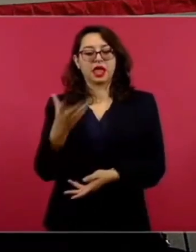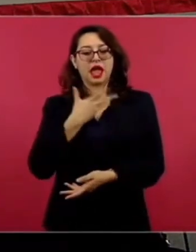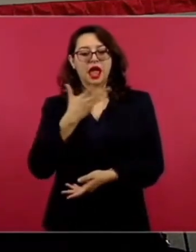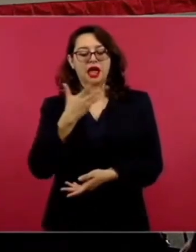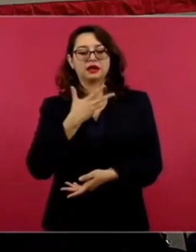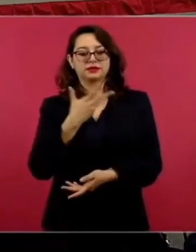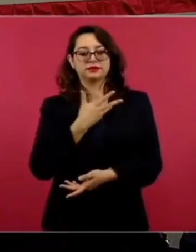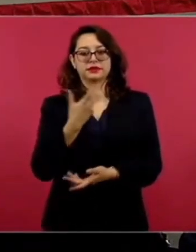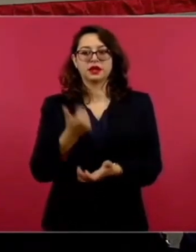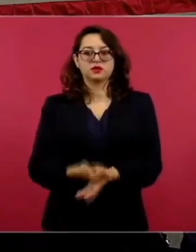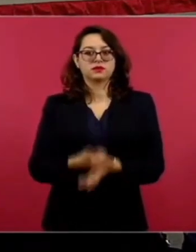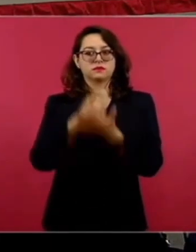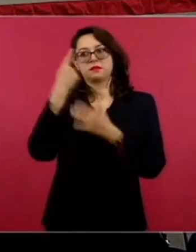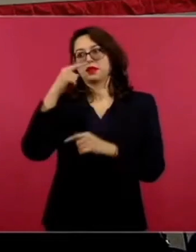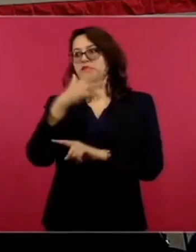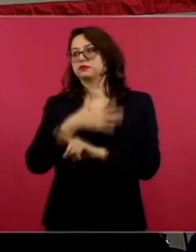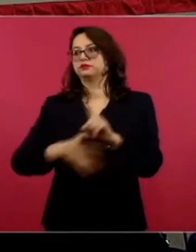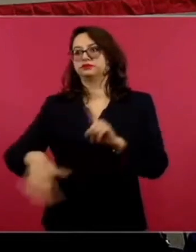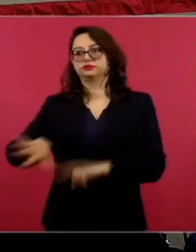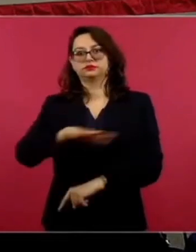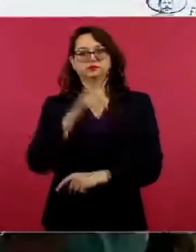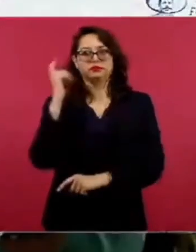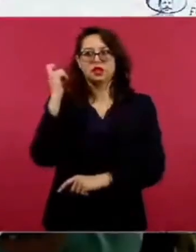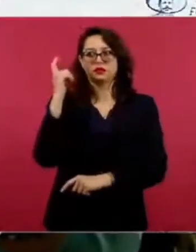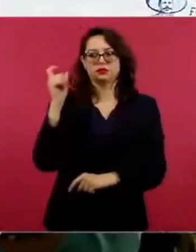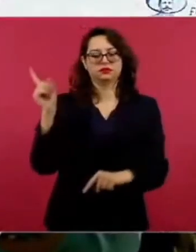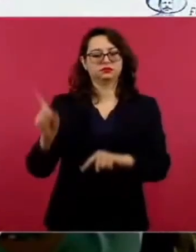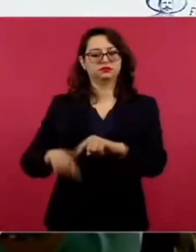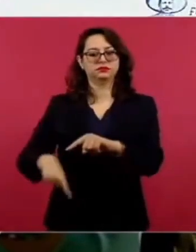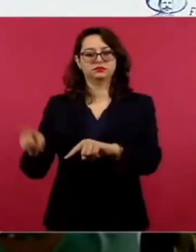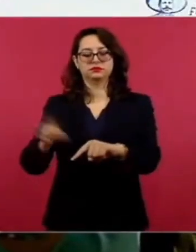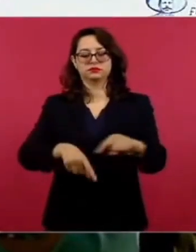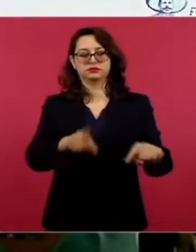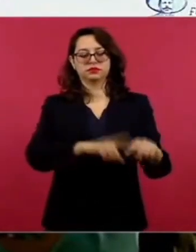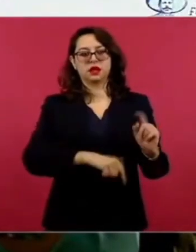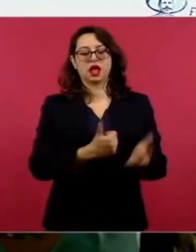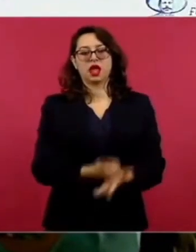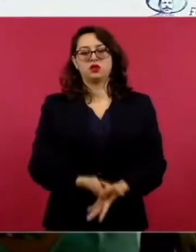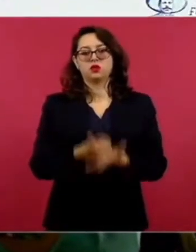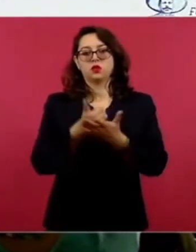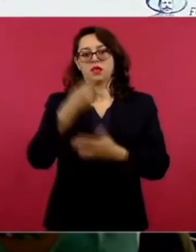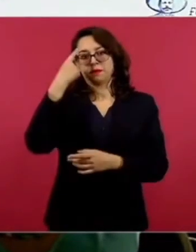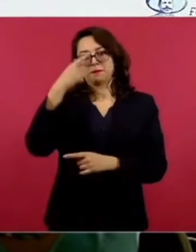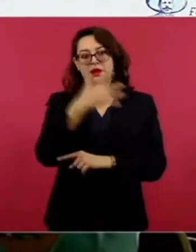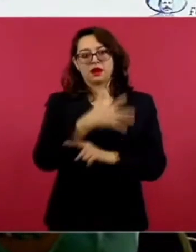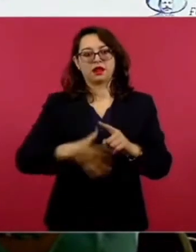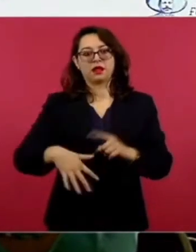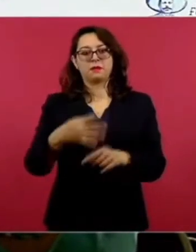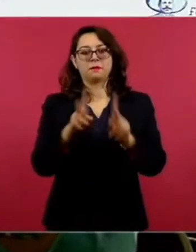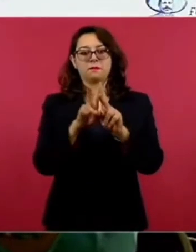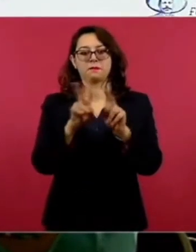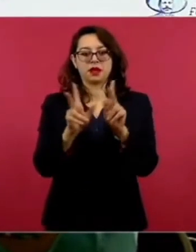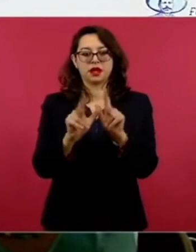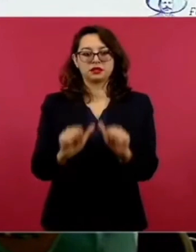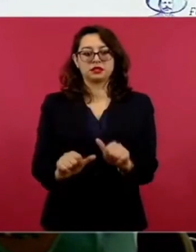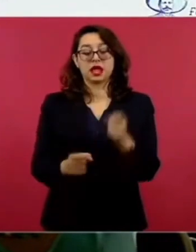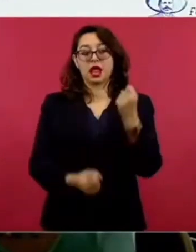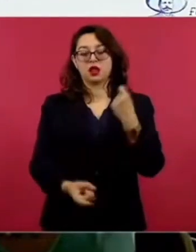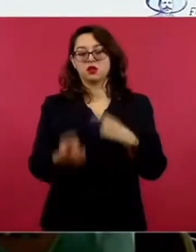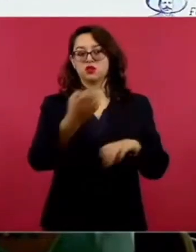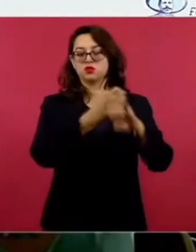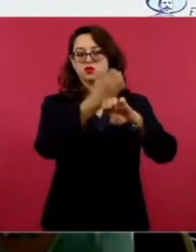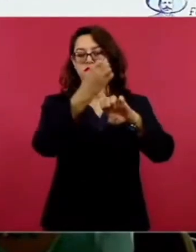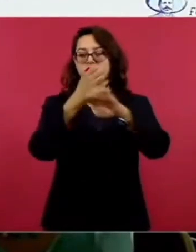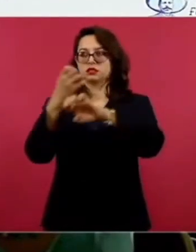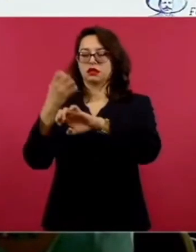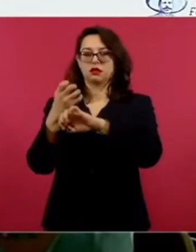voluntario. Esta es una herramienta de construcción de paz que se lleva a cabo en los estados con mayor índice